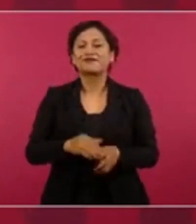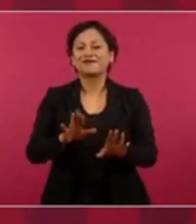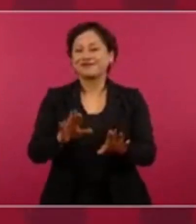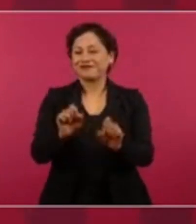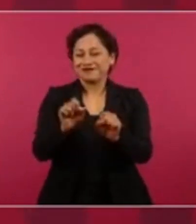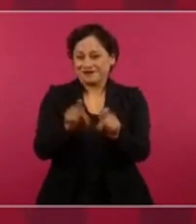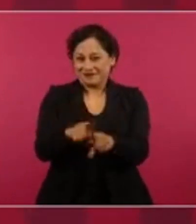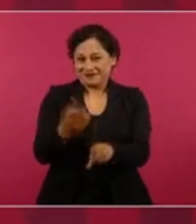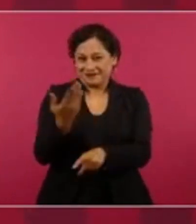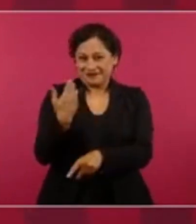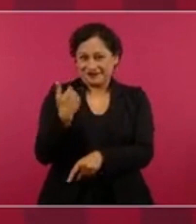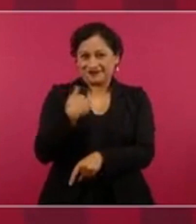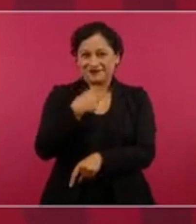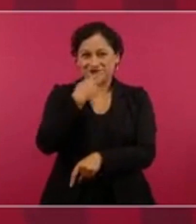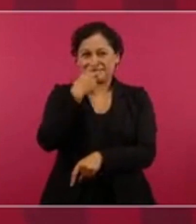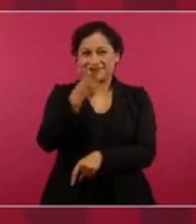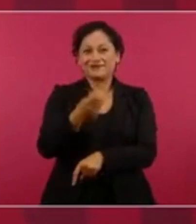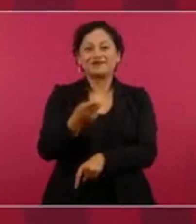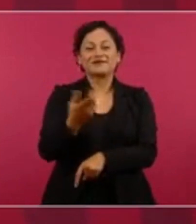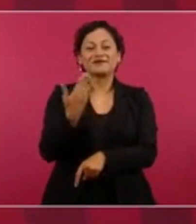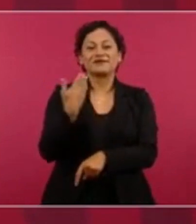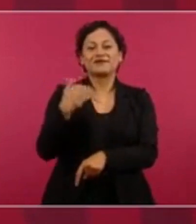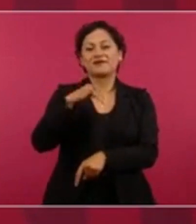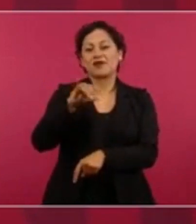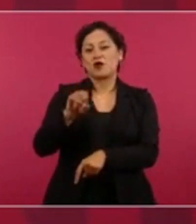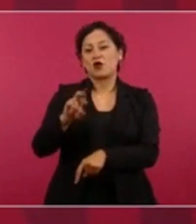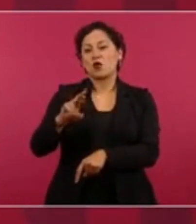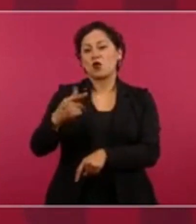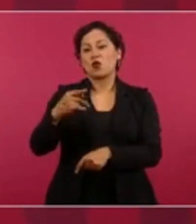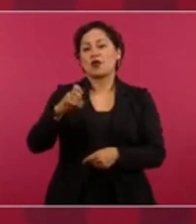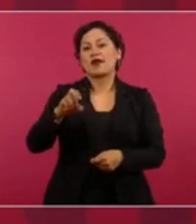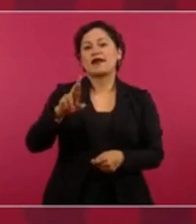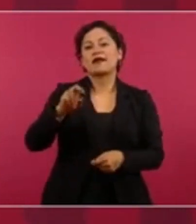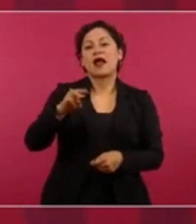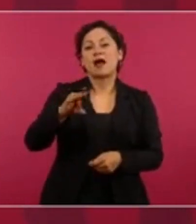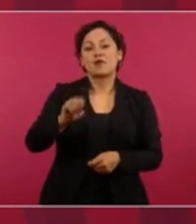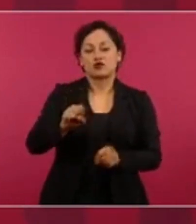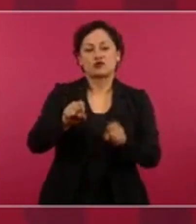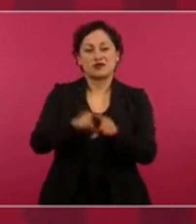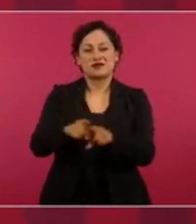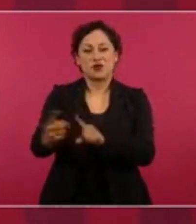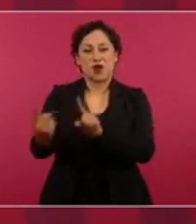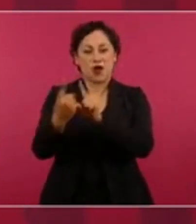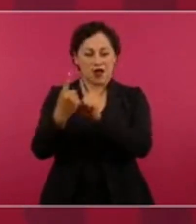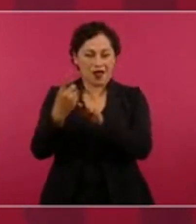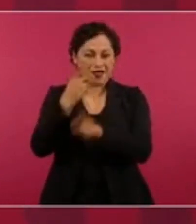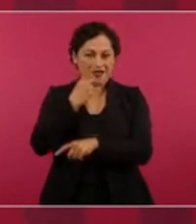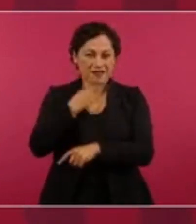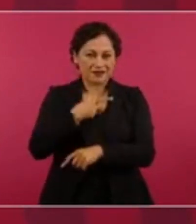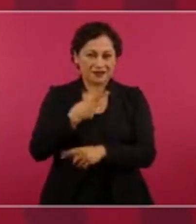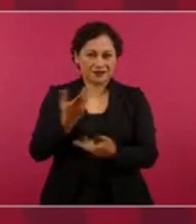con Jorge Ramos, aunque para él es increíble, quisieran que